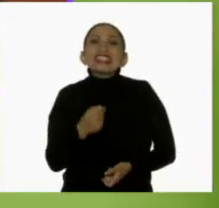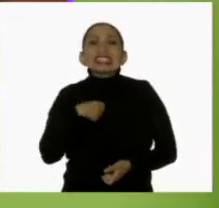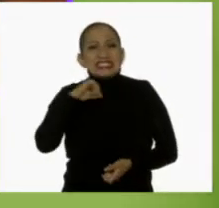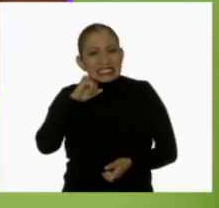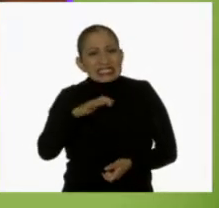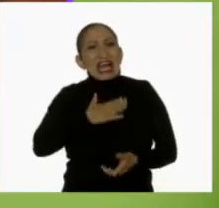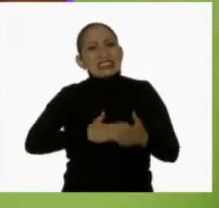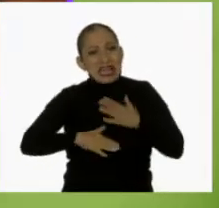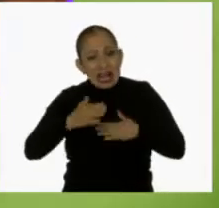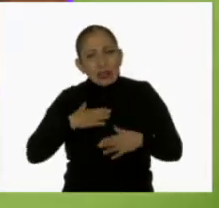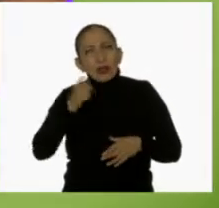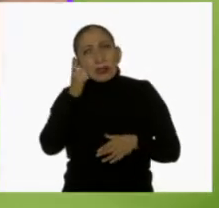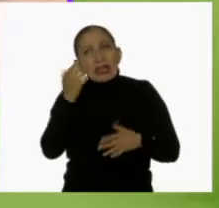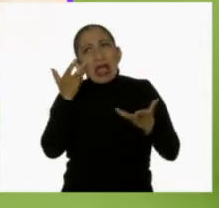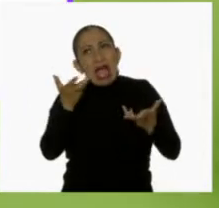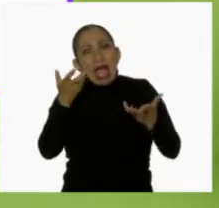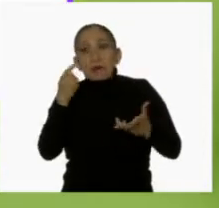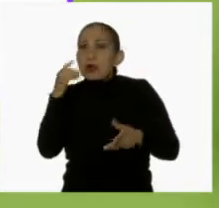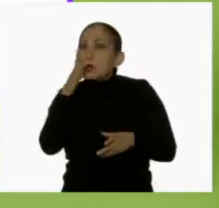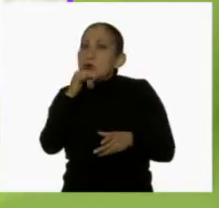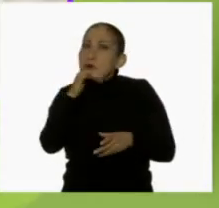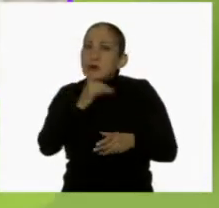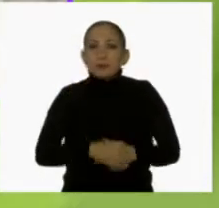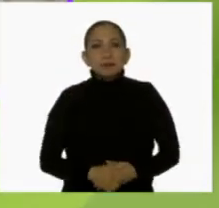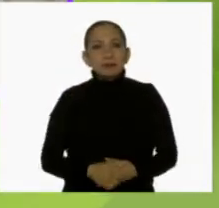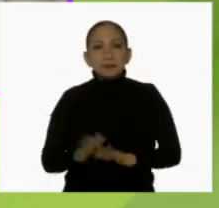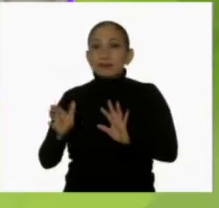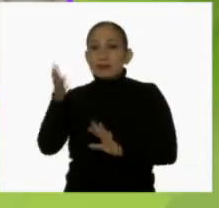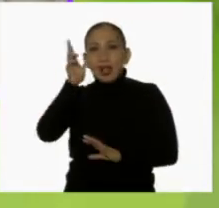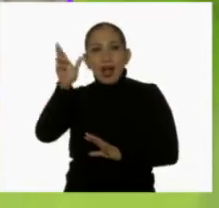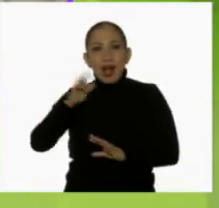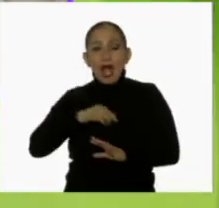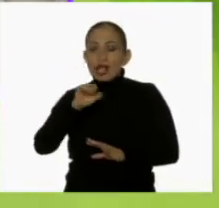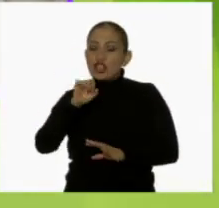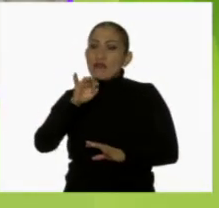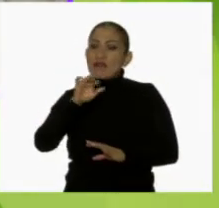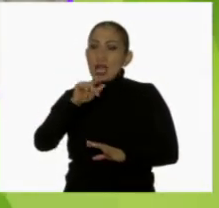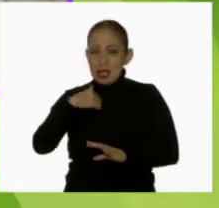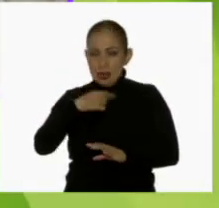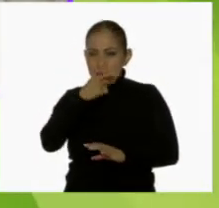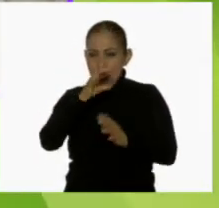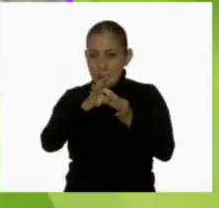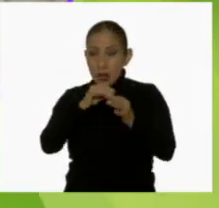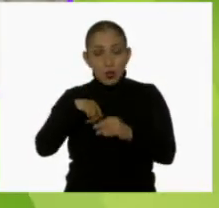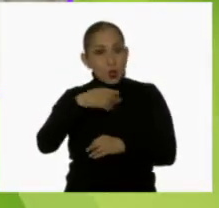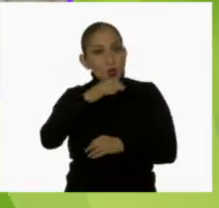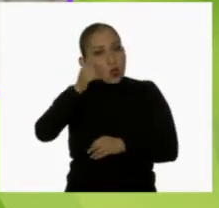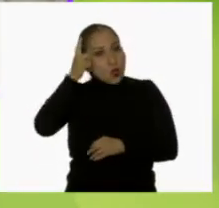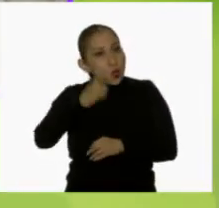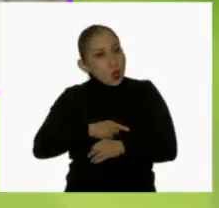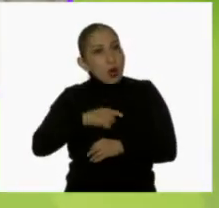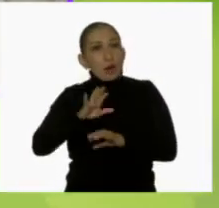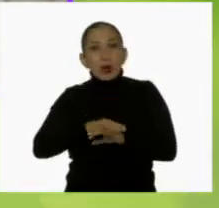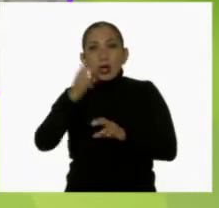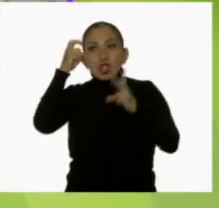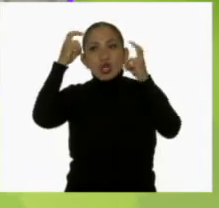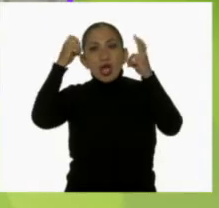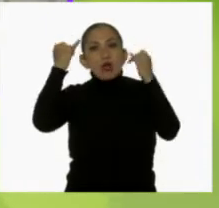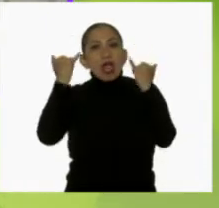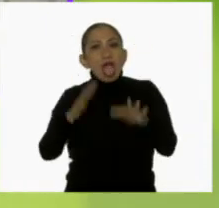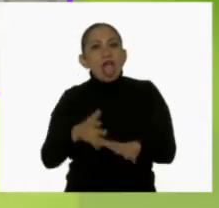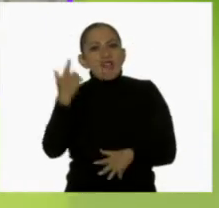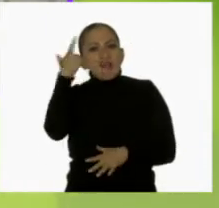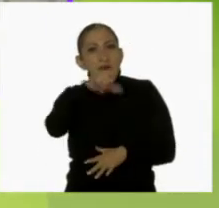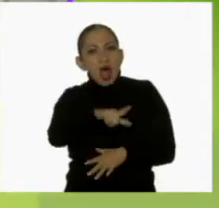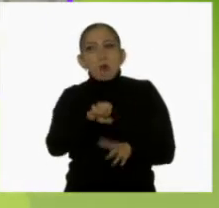me sienta cansado no logre dormir. Hola, yo soy Sofía y les cuento que yo no podía dormir si cenaba cosas muy pesadas.